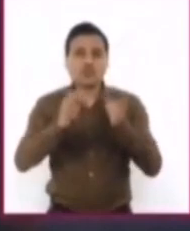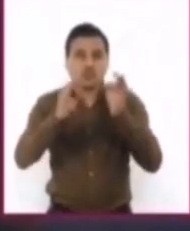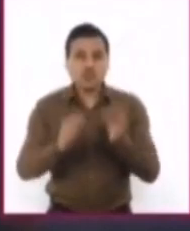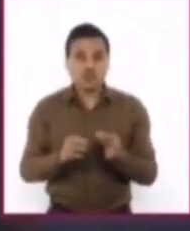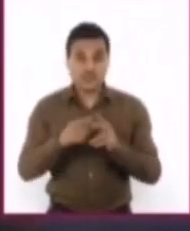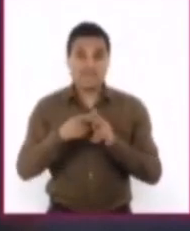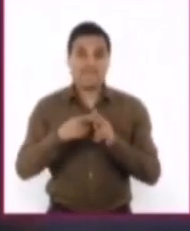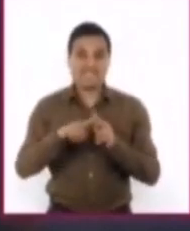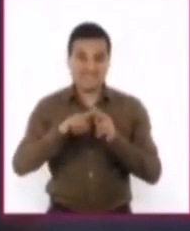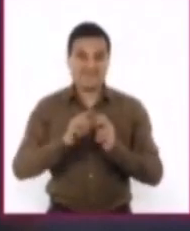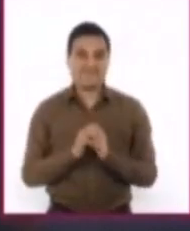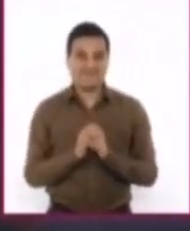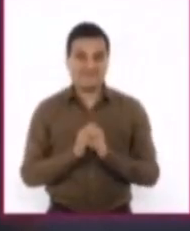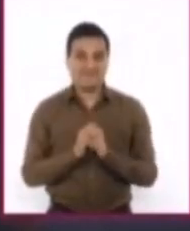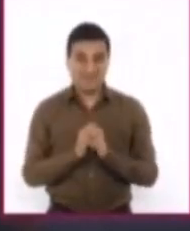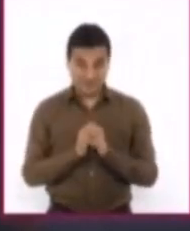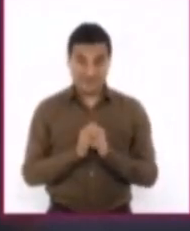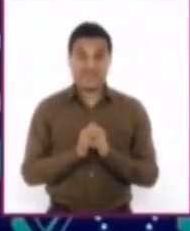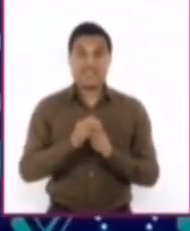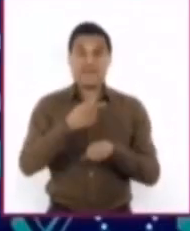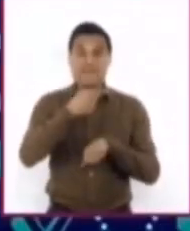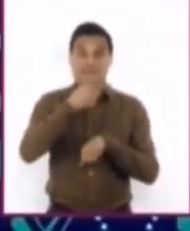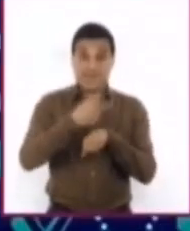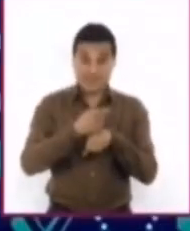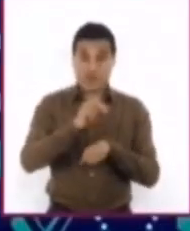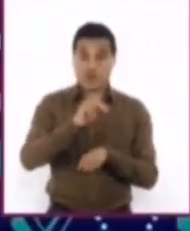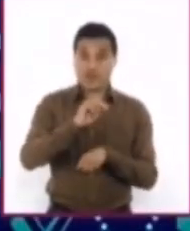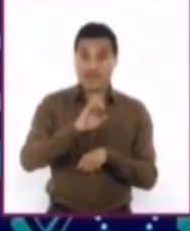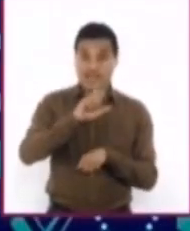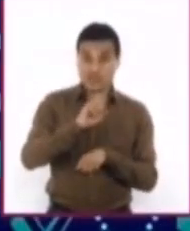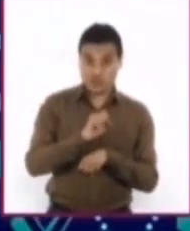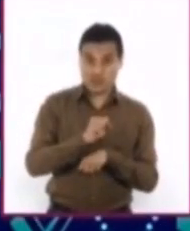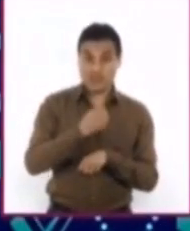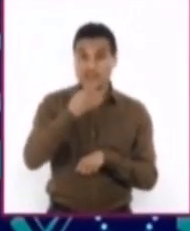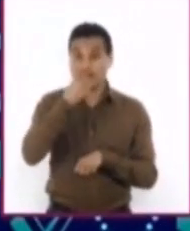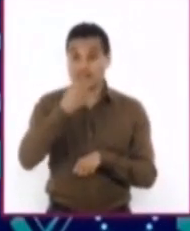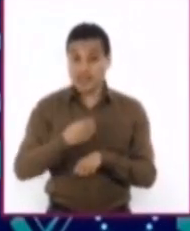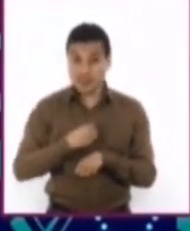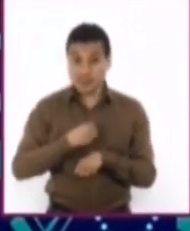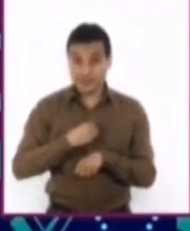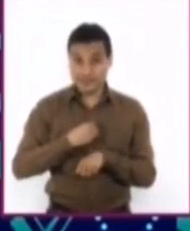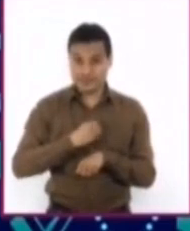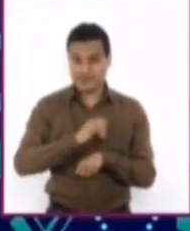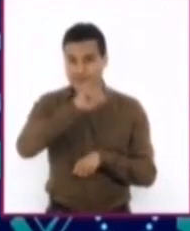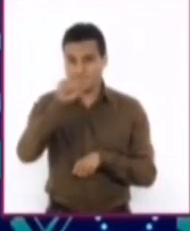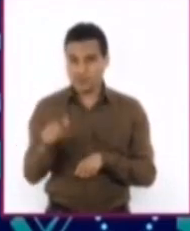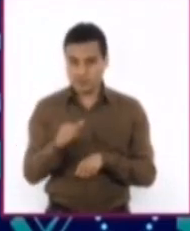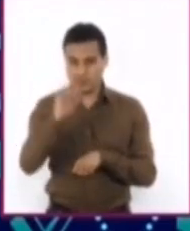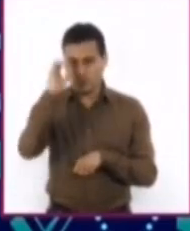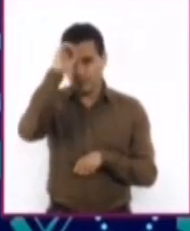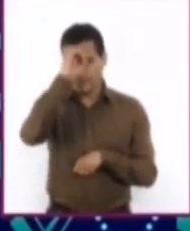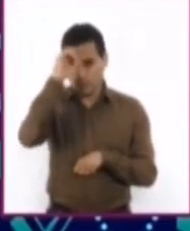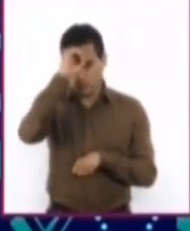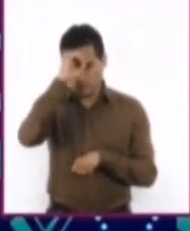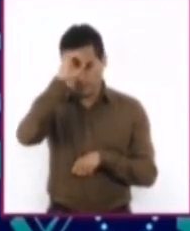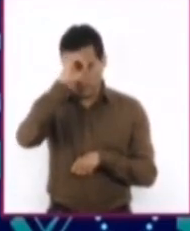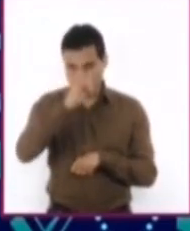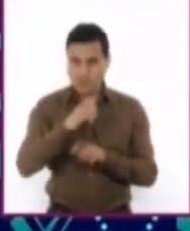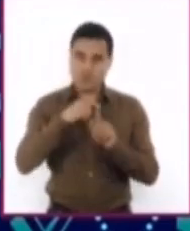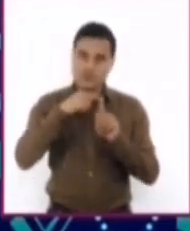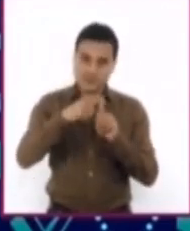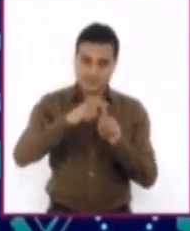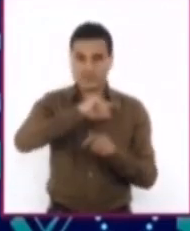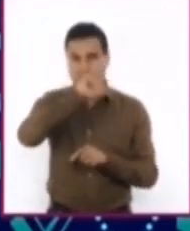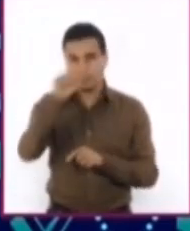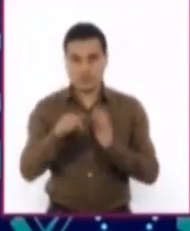y la idea del autor aparece después. La posición del nexo no cambia su función, pues queda claro que la primera